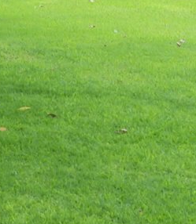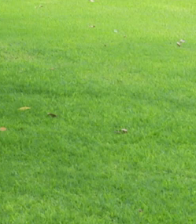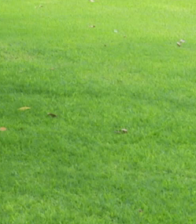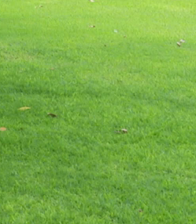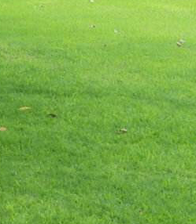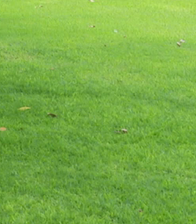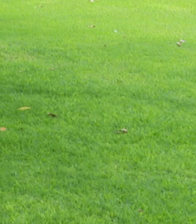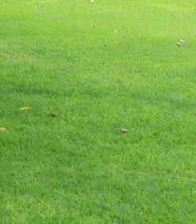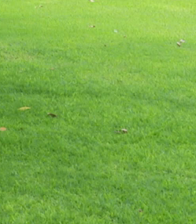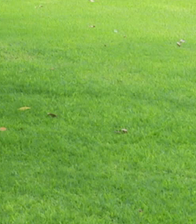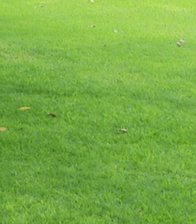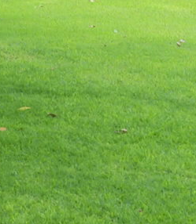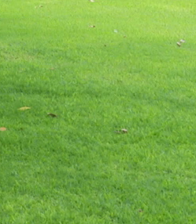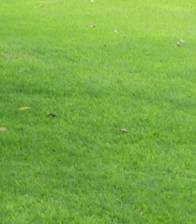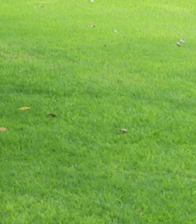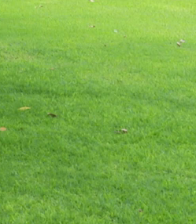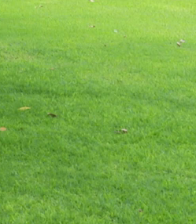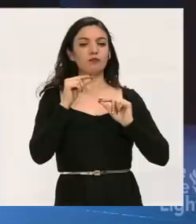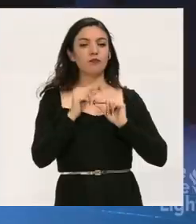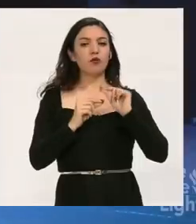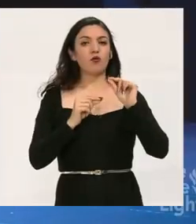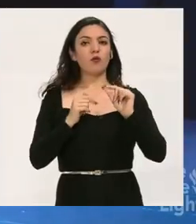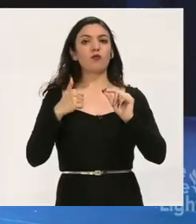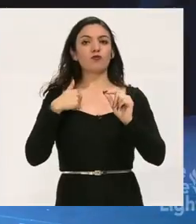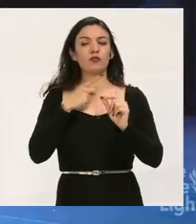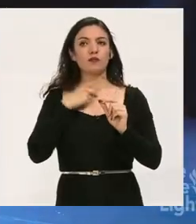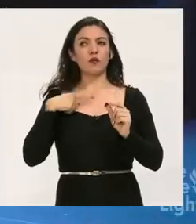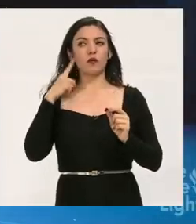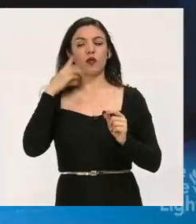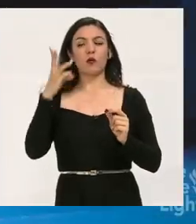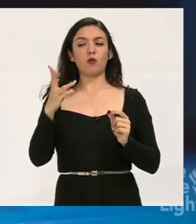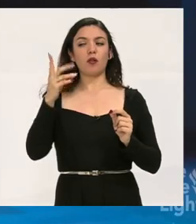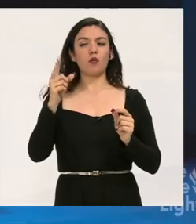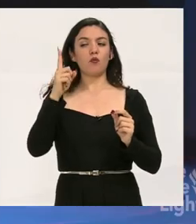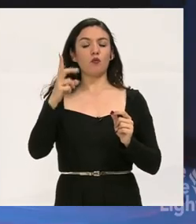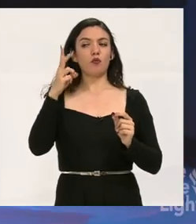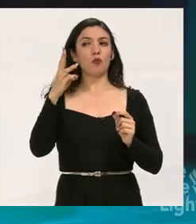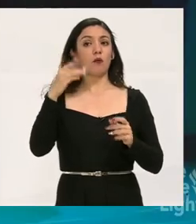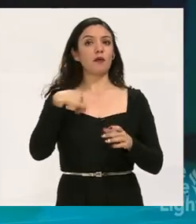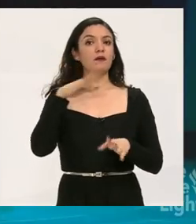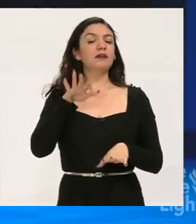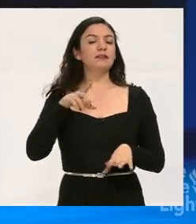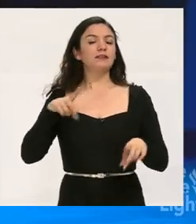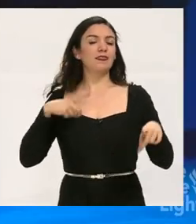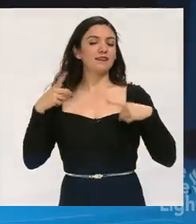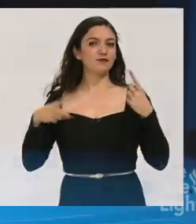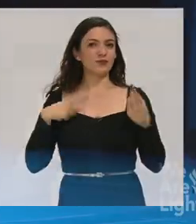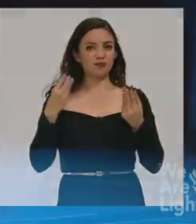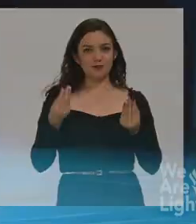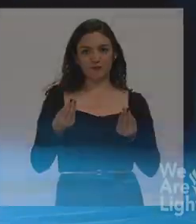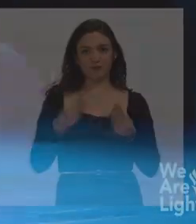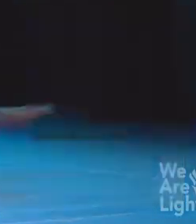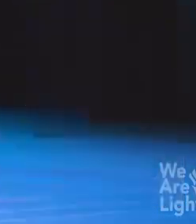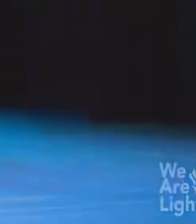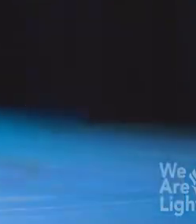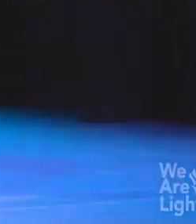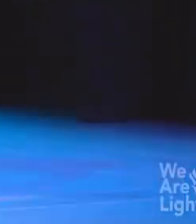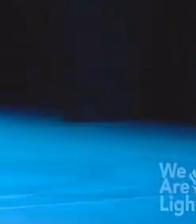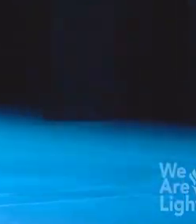pero yo siento la música poco a poco. Tengo que ir contando los pasos, paso a paso, pero me gusta, lo disfruto.